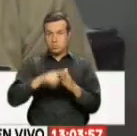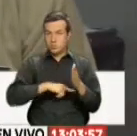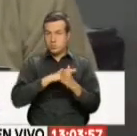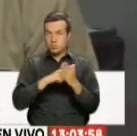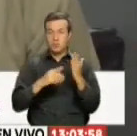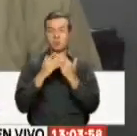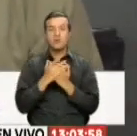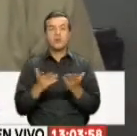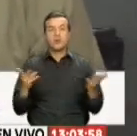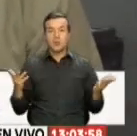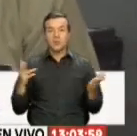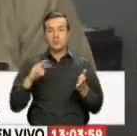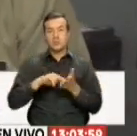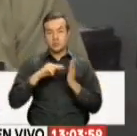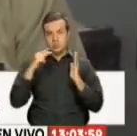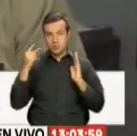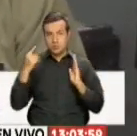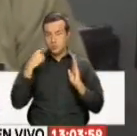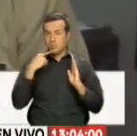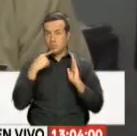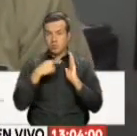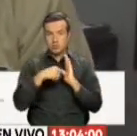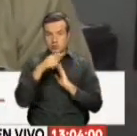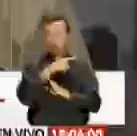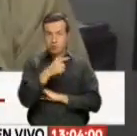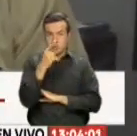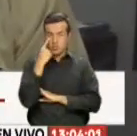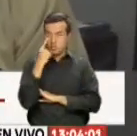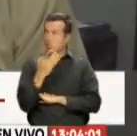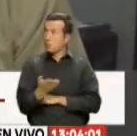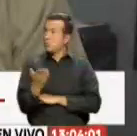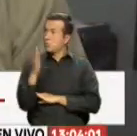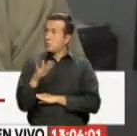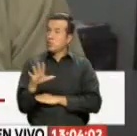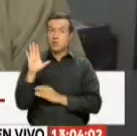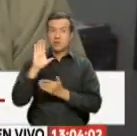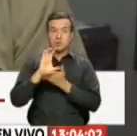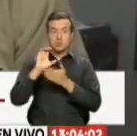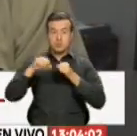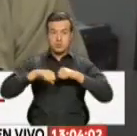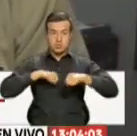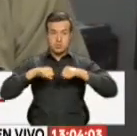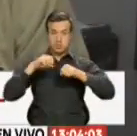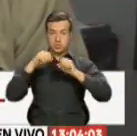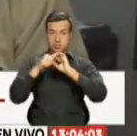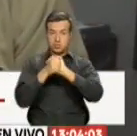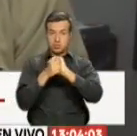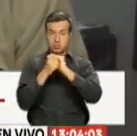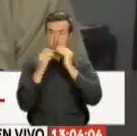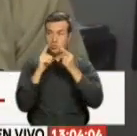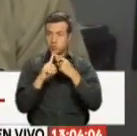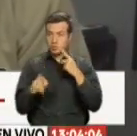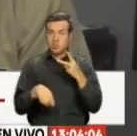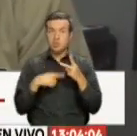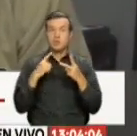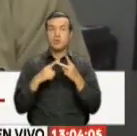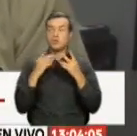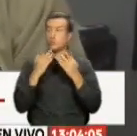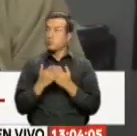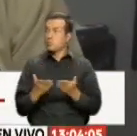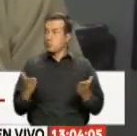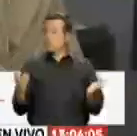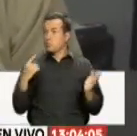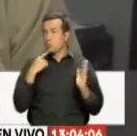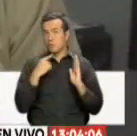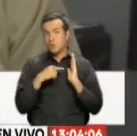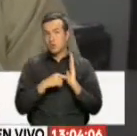Se hace con medios tecnológicos, como usted está viendo aquí, en este centro de operaciones insular, y también con medios físicos